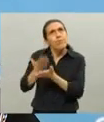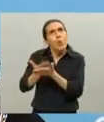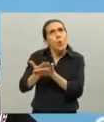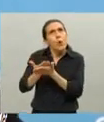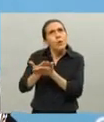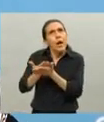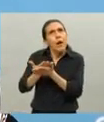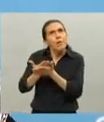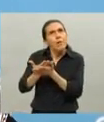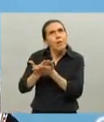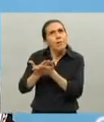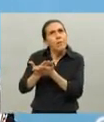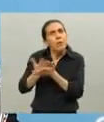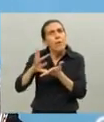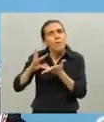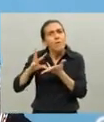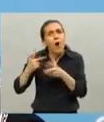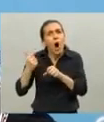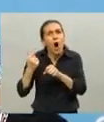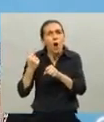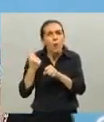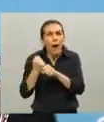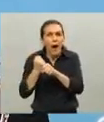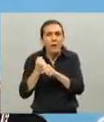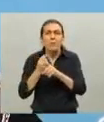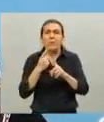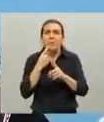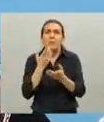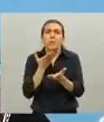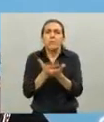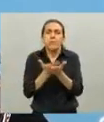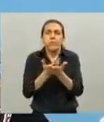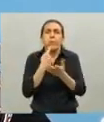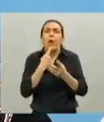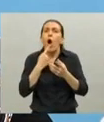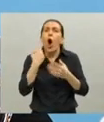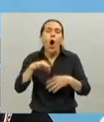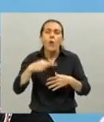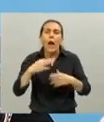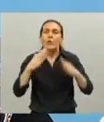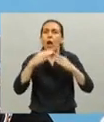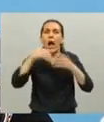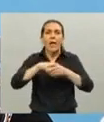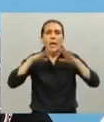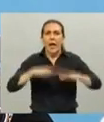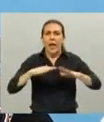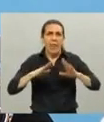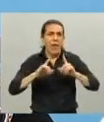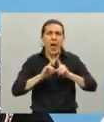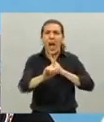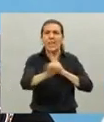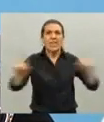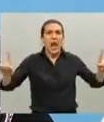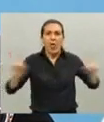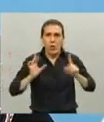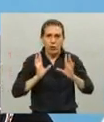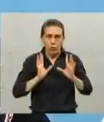de aislamiento social obligatorio, con la idea de